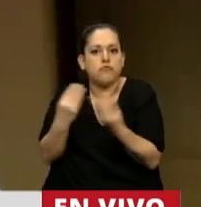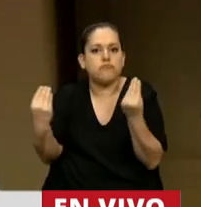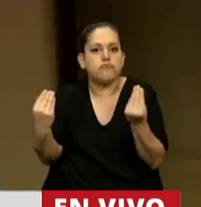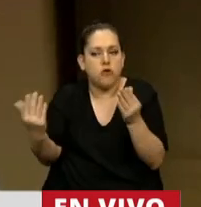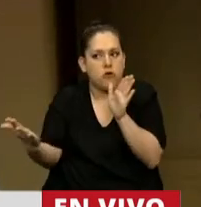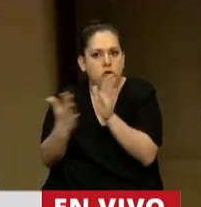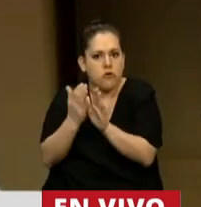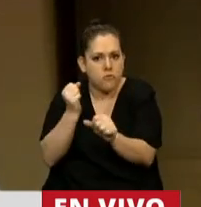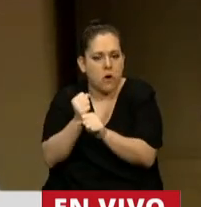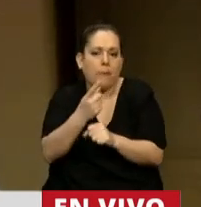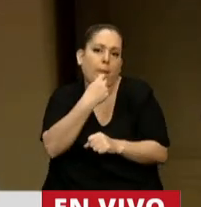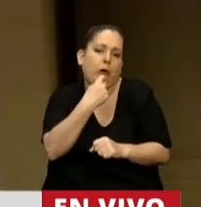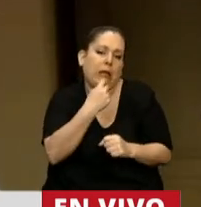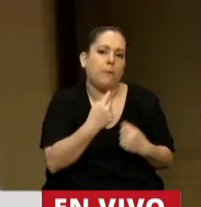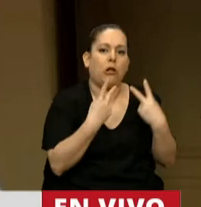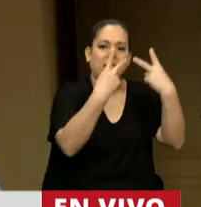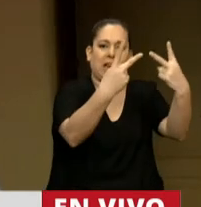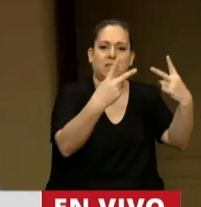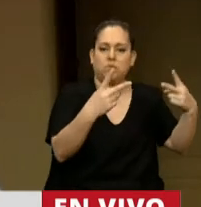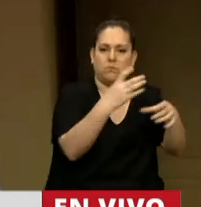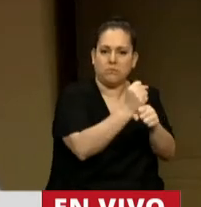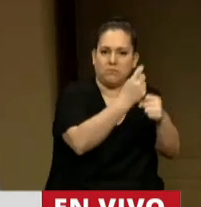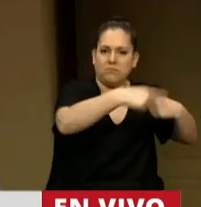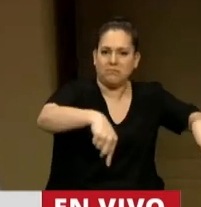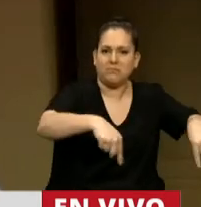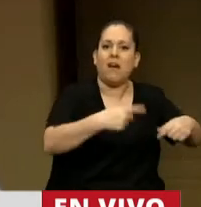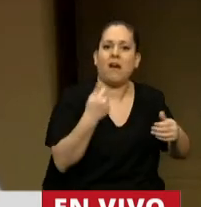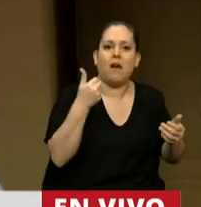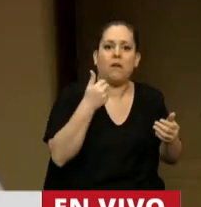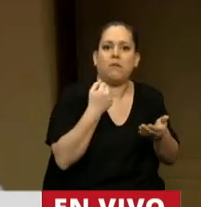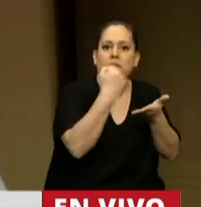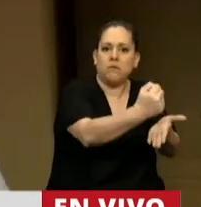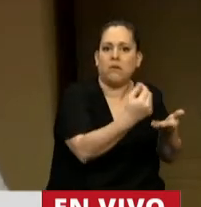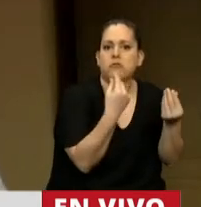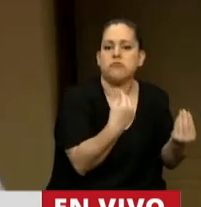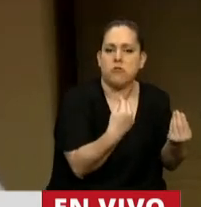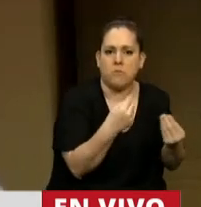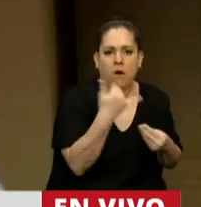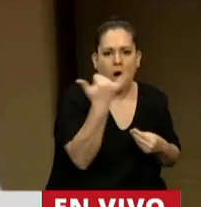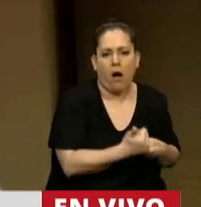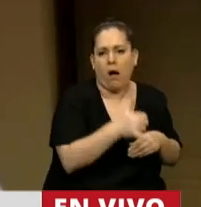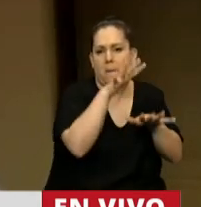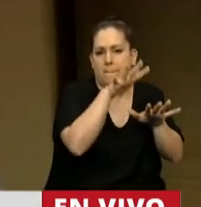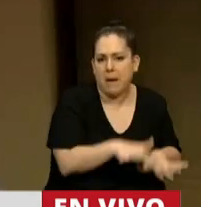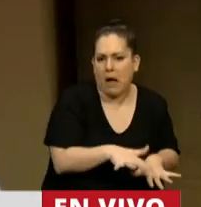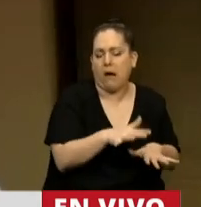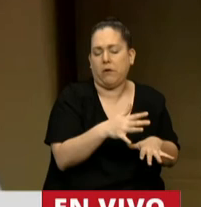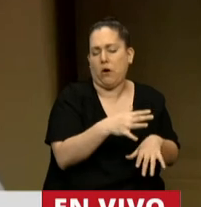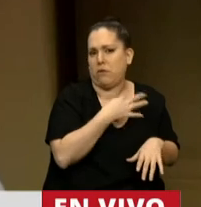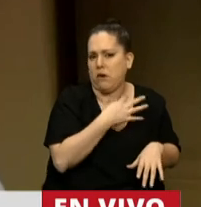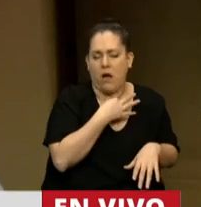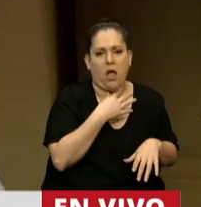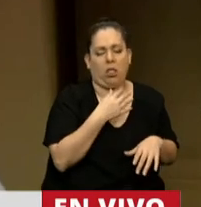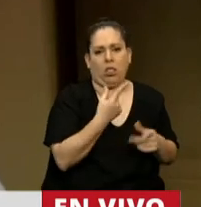del transporte urbano en pasajero en las provincias, en muchas ciudades que hoy están con paros eternos y están colapsados donde la